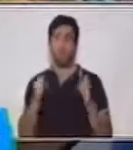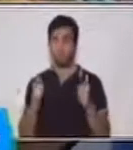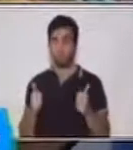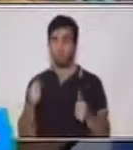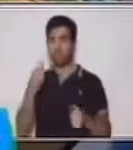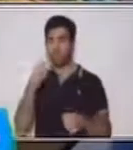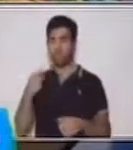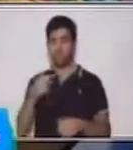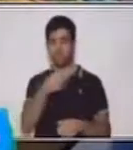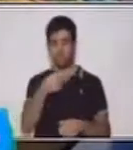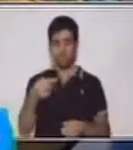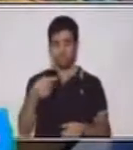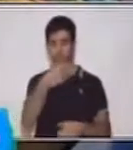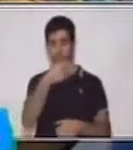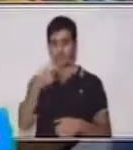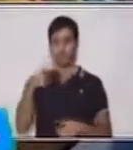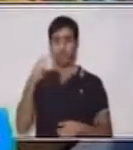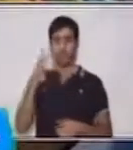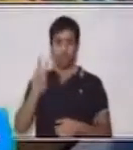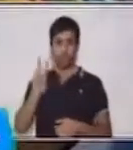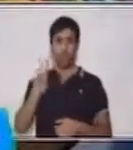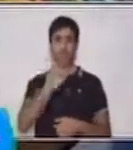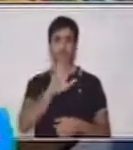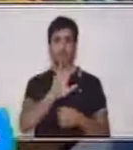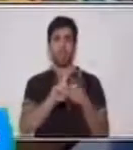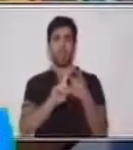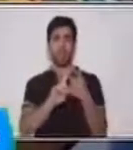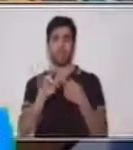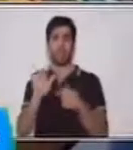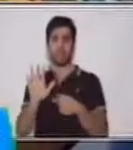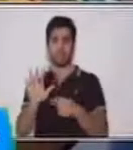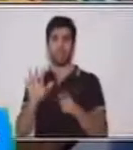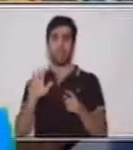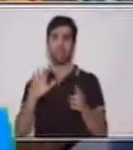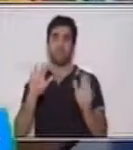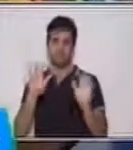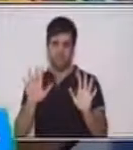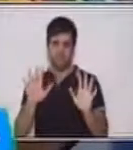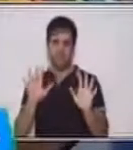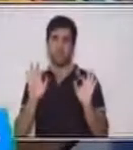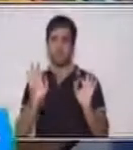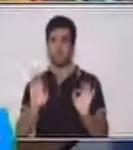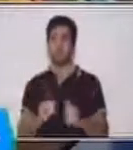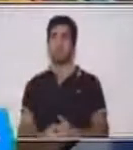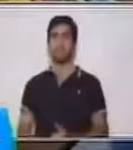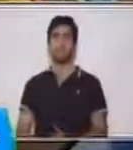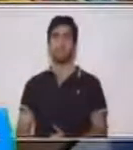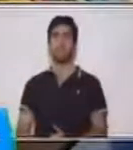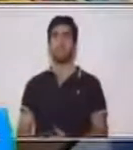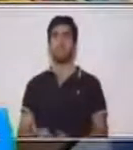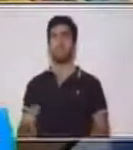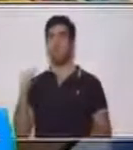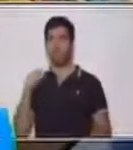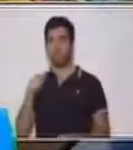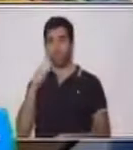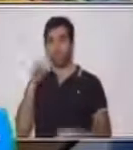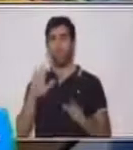dos barras. Cinco, más cinco, diez. Diríamos entonces ahora once,